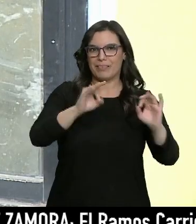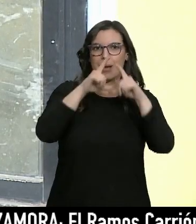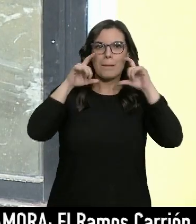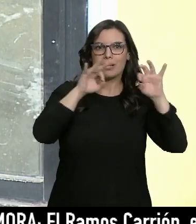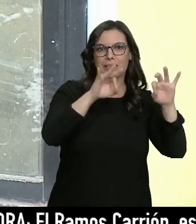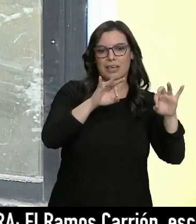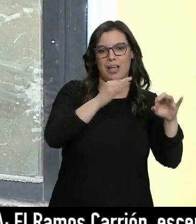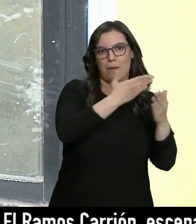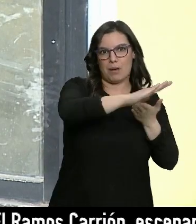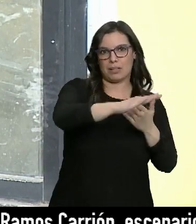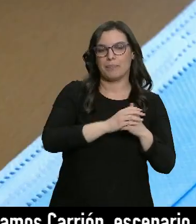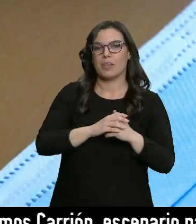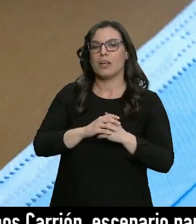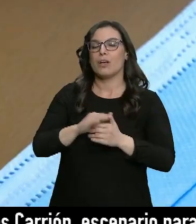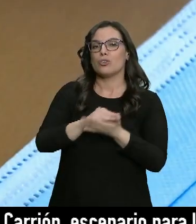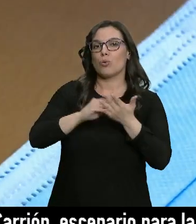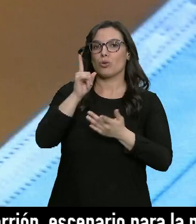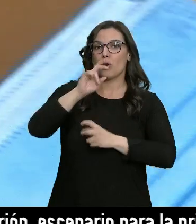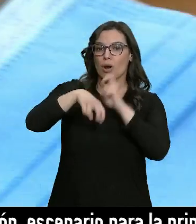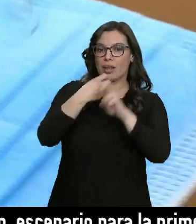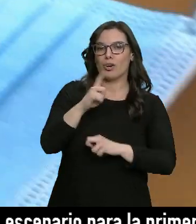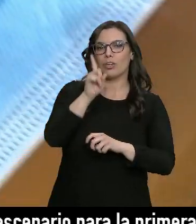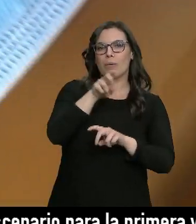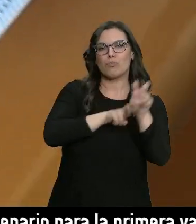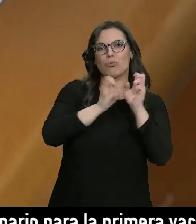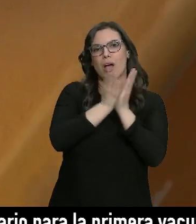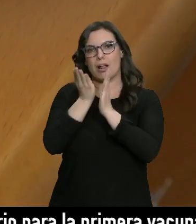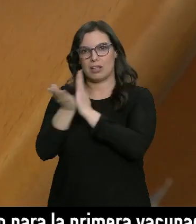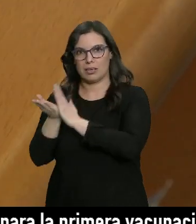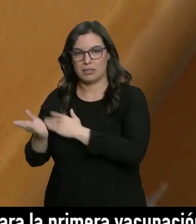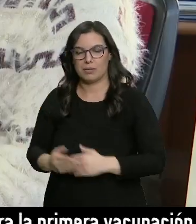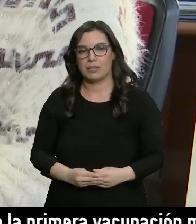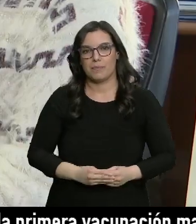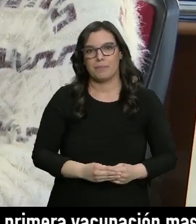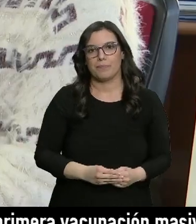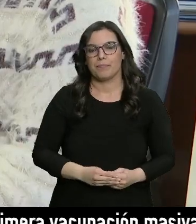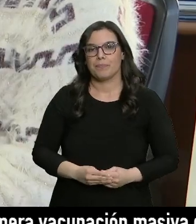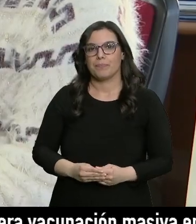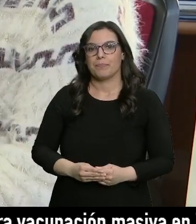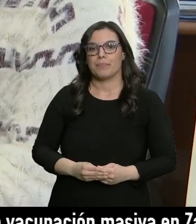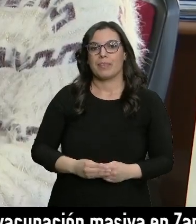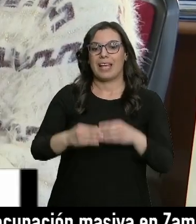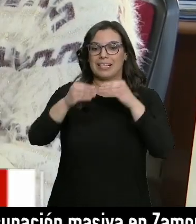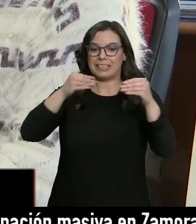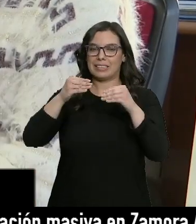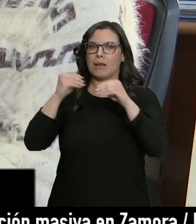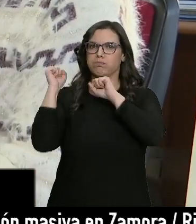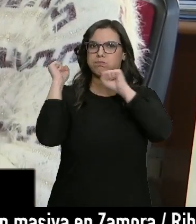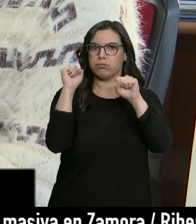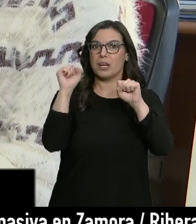solución no solo está en el reciclaje también en la búsqueda de alternativas. Hacer tejidos anti-COVID que sean